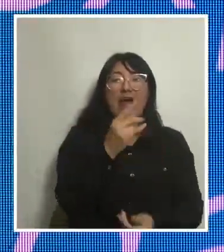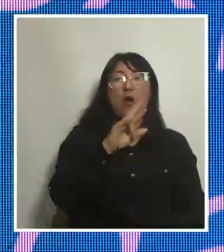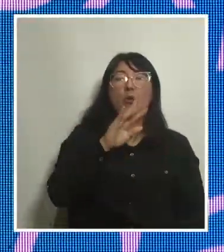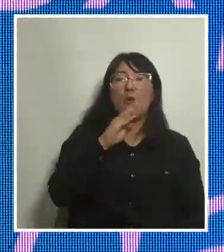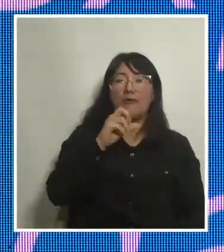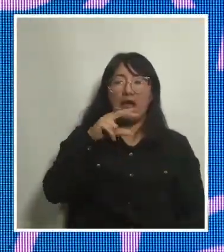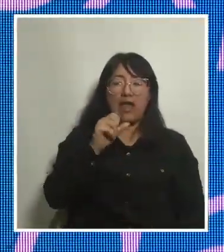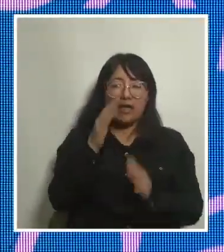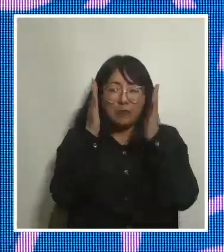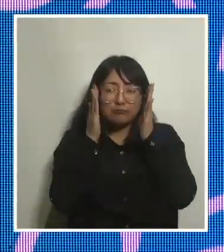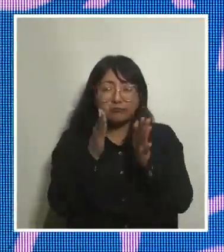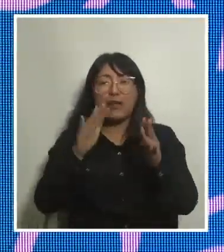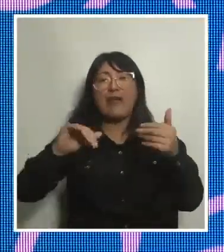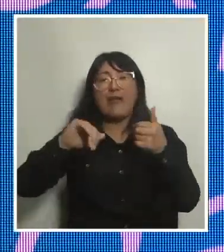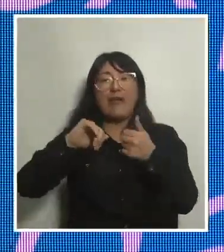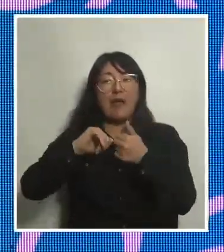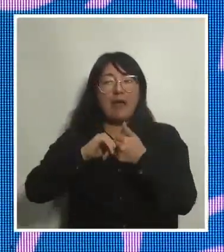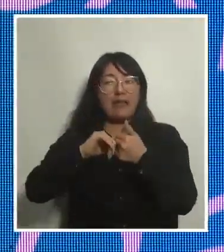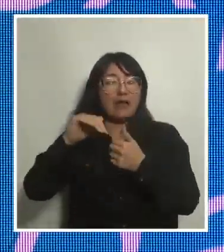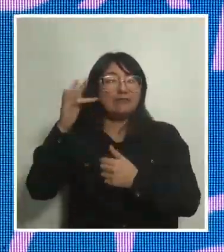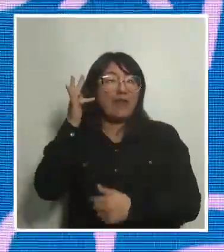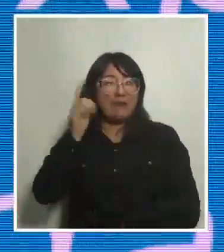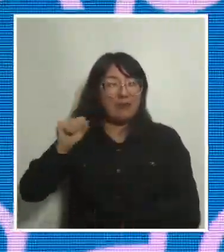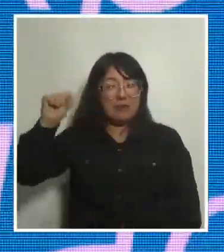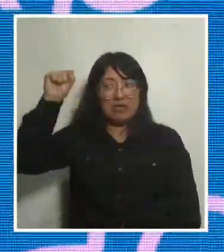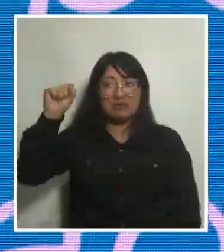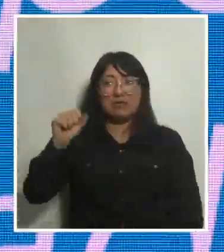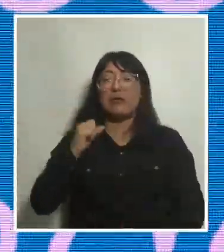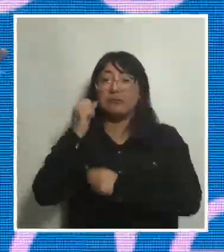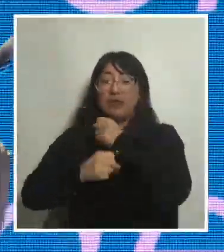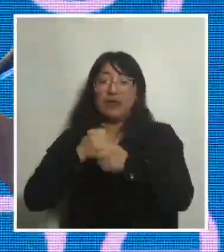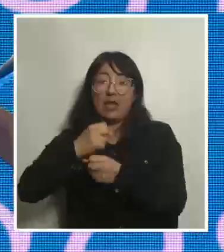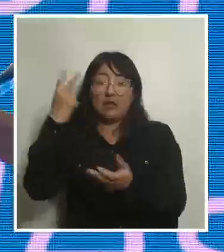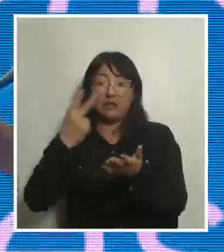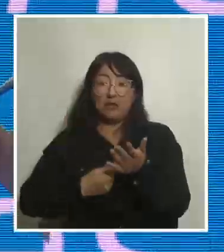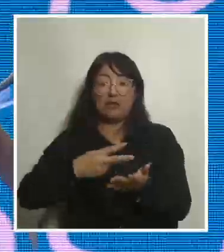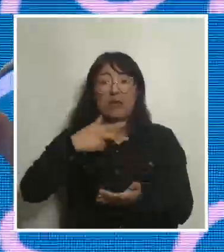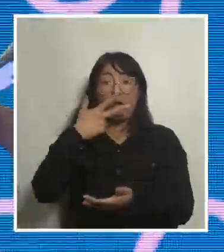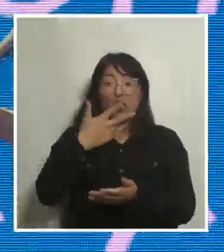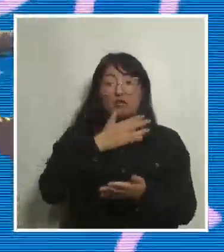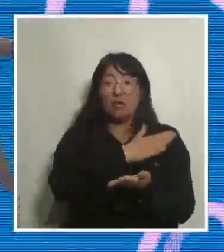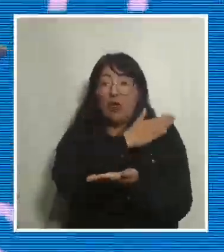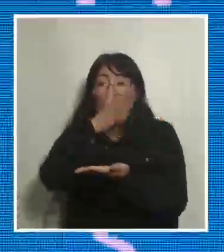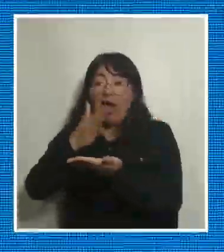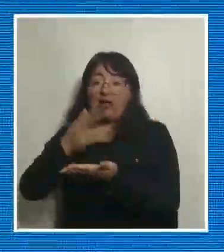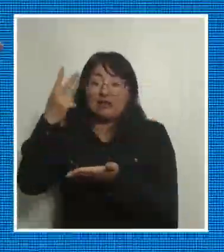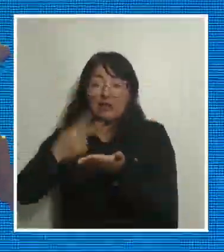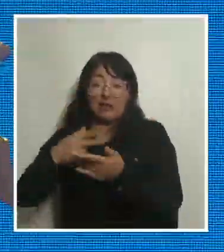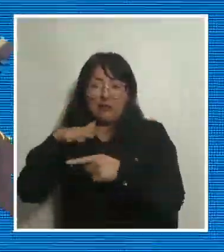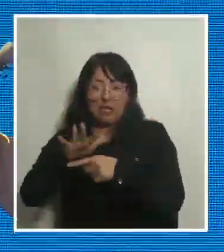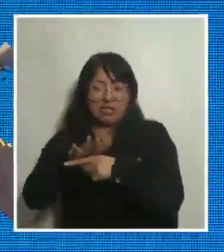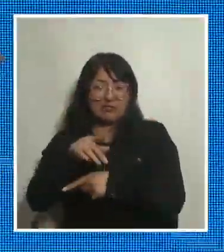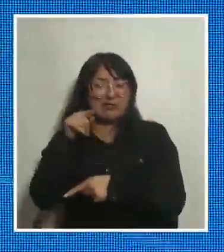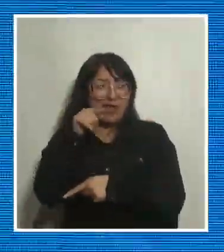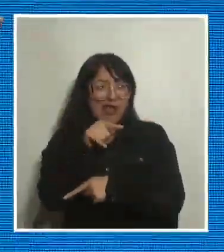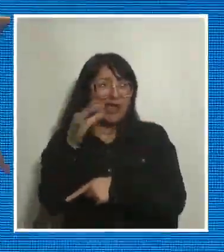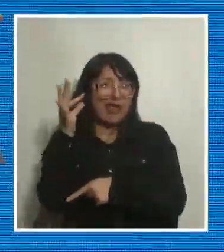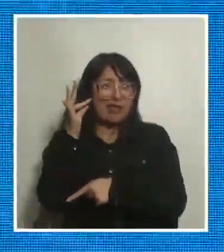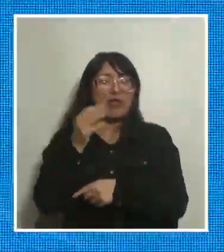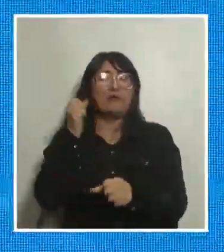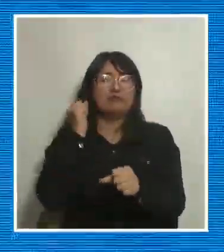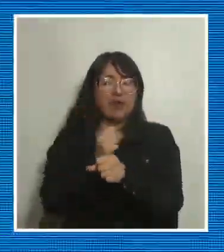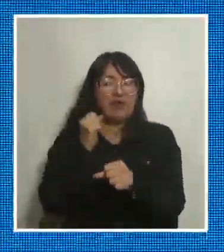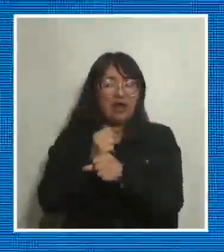perspectiva feminista. Desde el año 2008 hasta el 2015 ha trabajado como investigadora